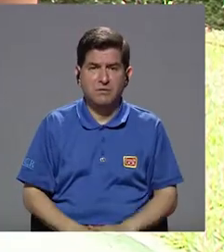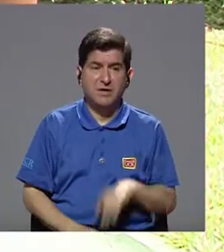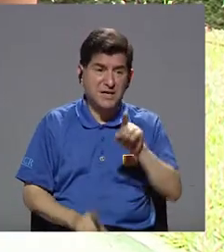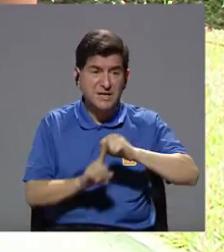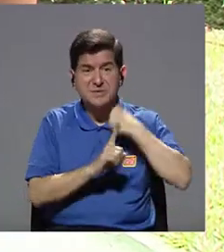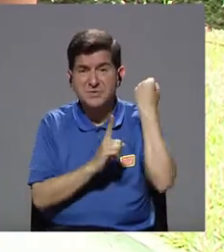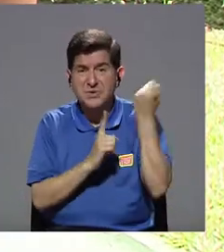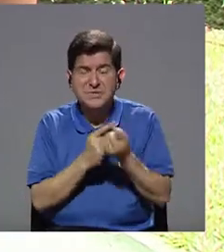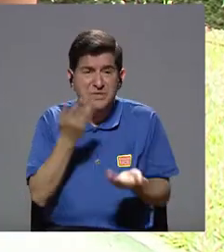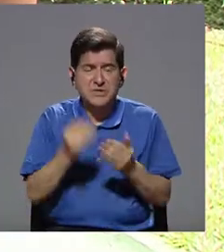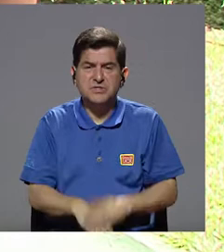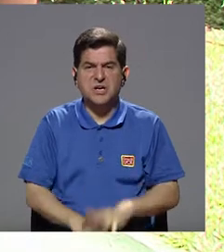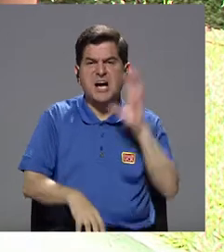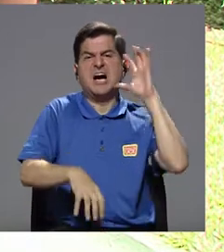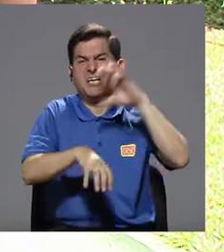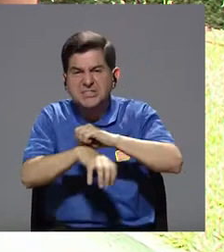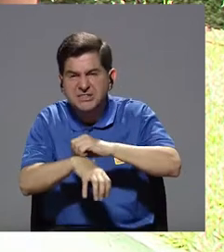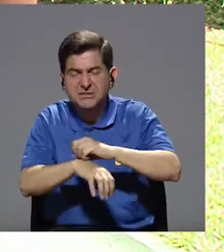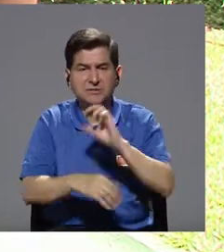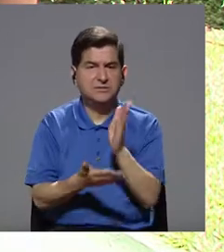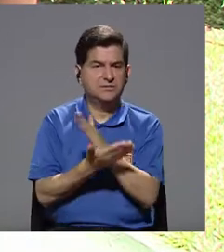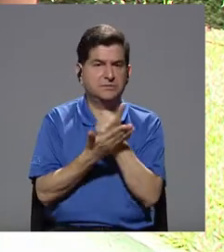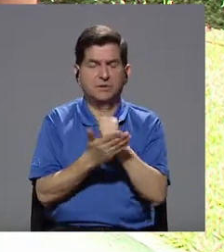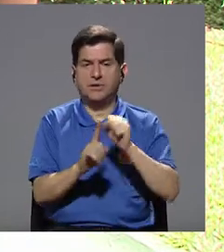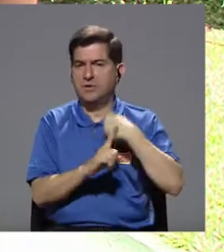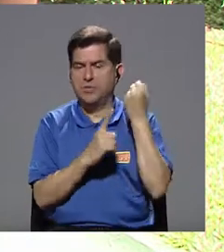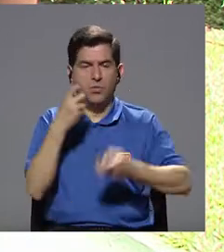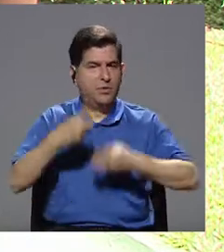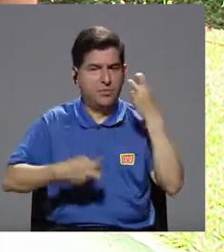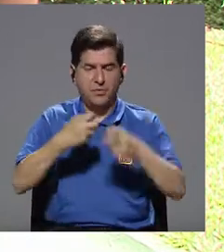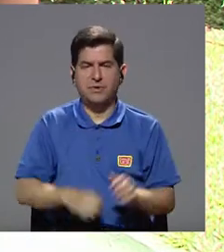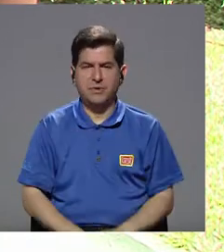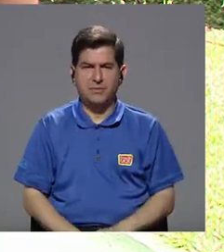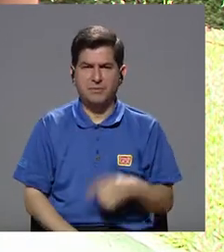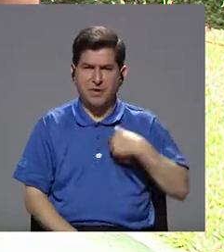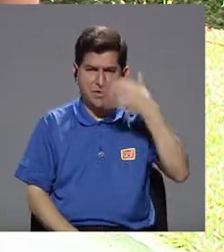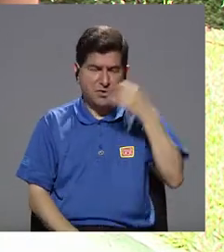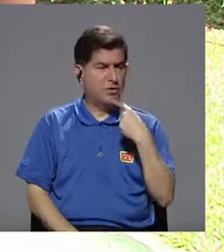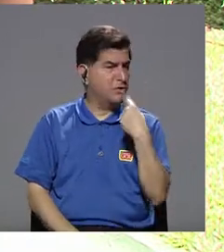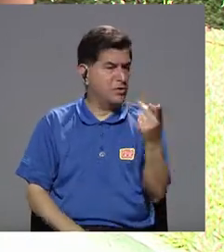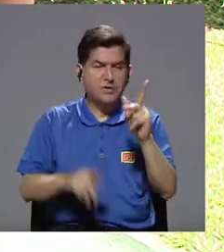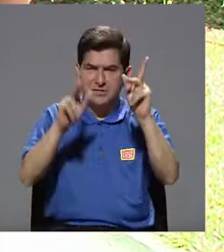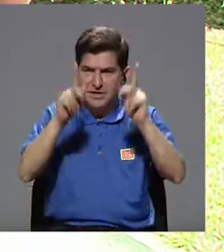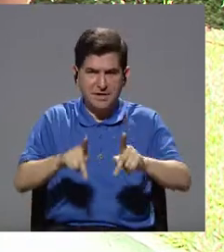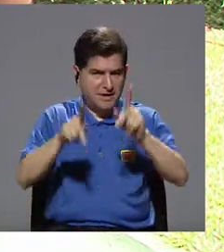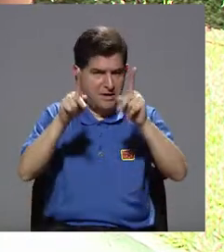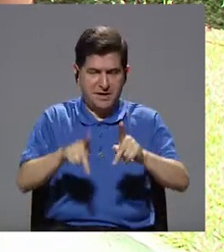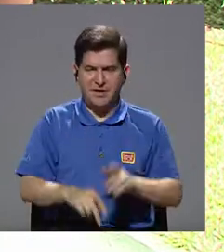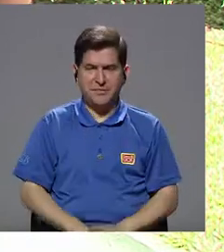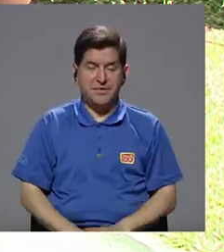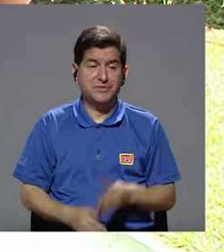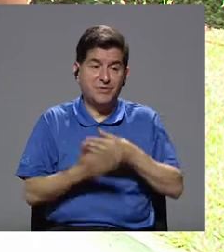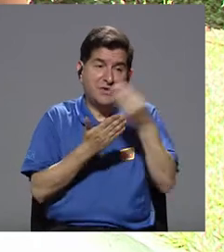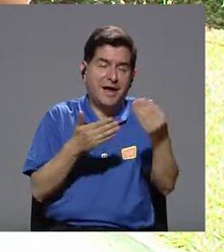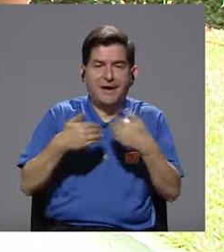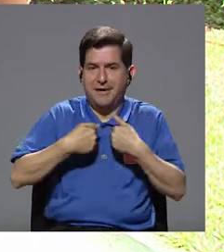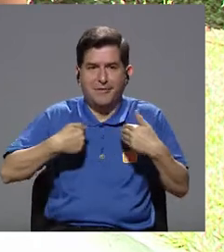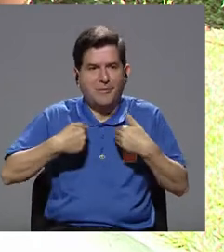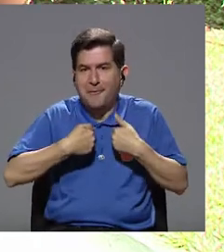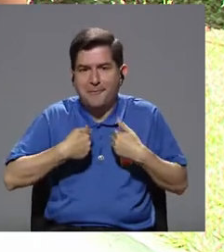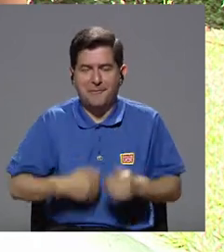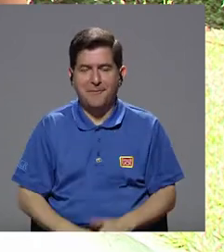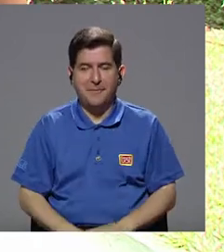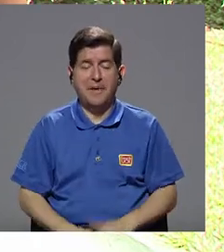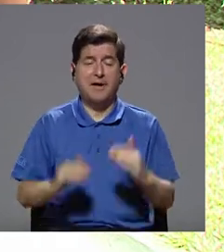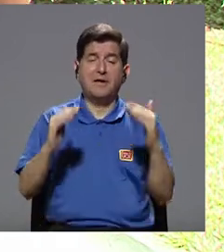por su mismo nerviosismo vayan a morder o vayan a causar algún problema. Porque eso me imagino que no se lo dicen a la persona que vaya a comprar el animal